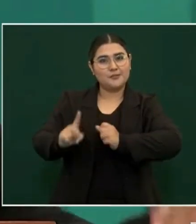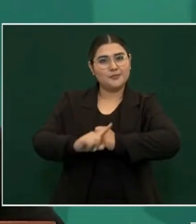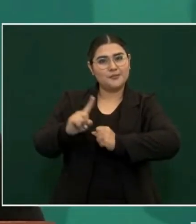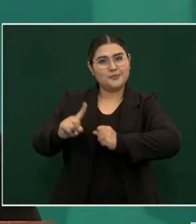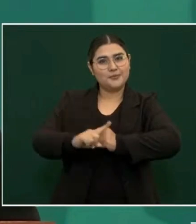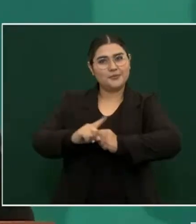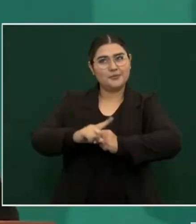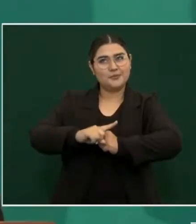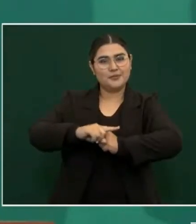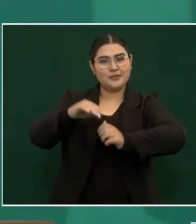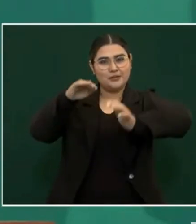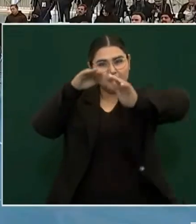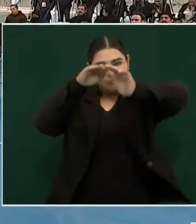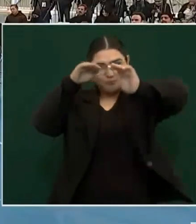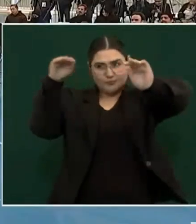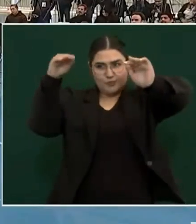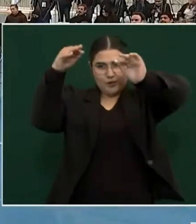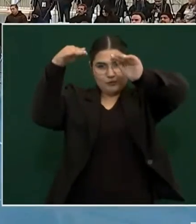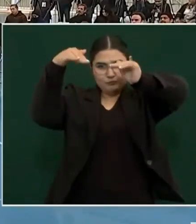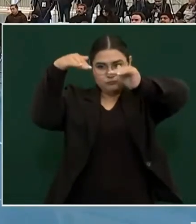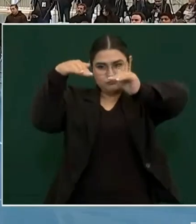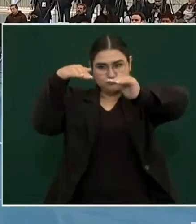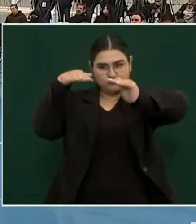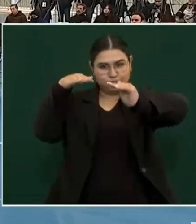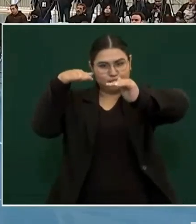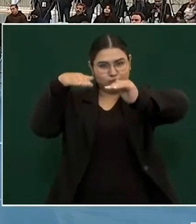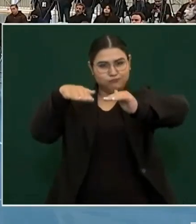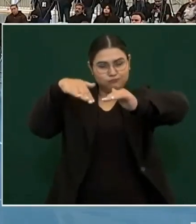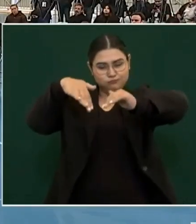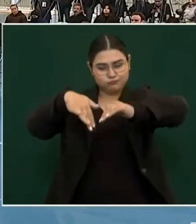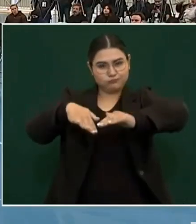reforzando ese